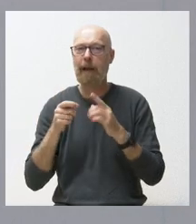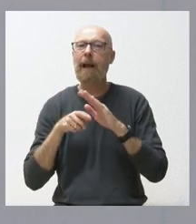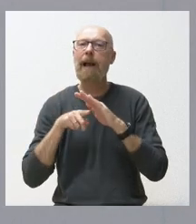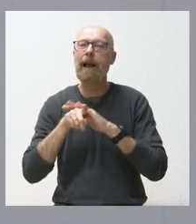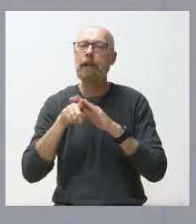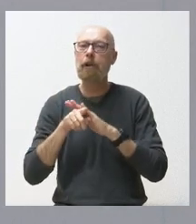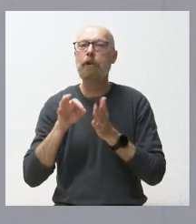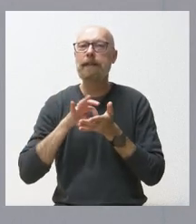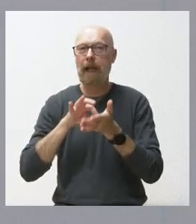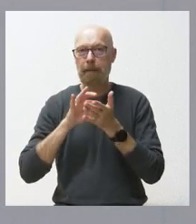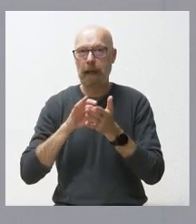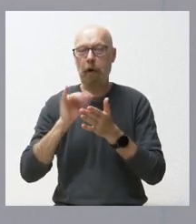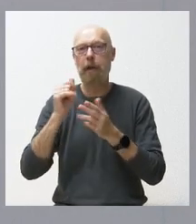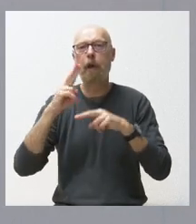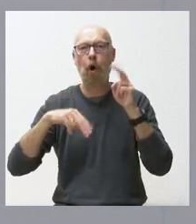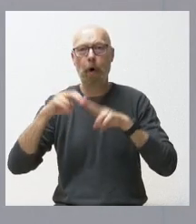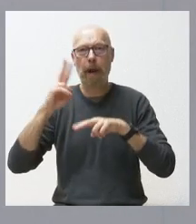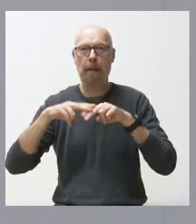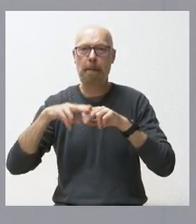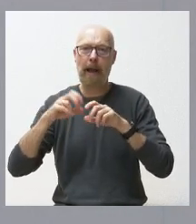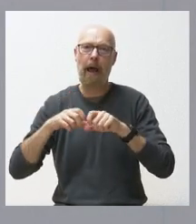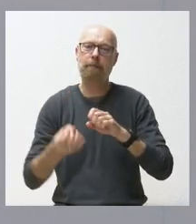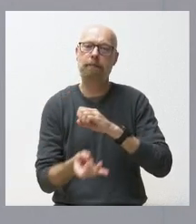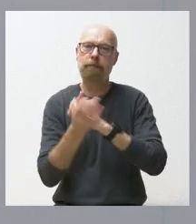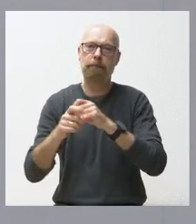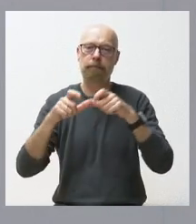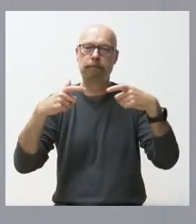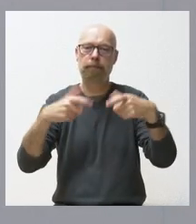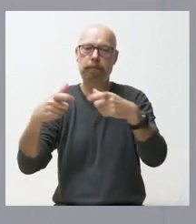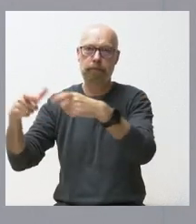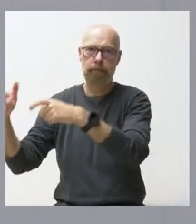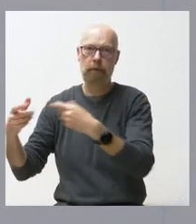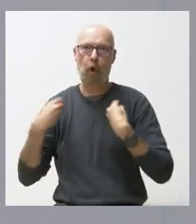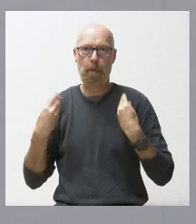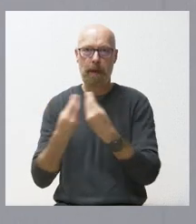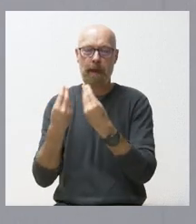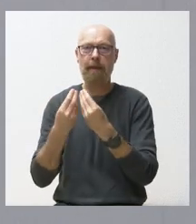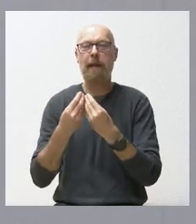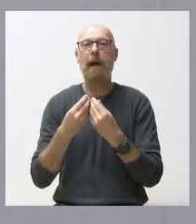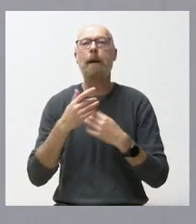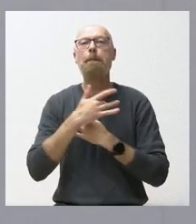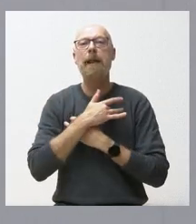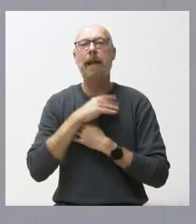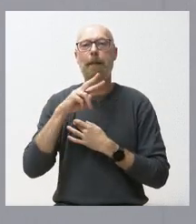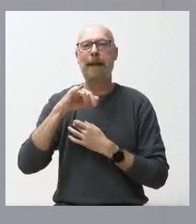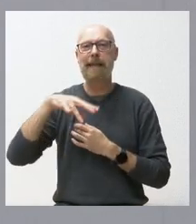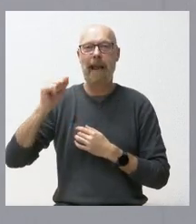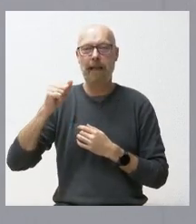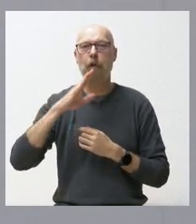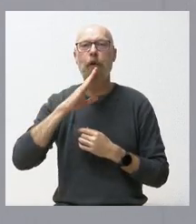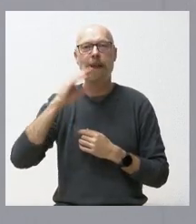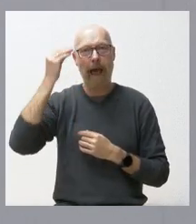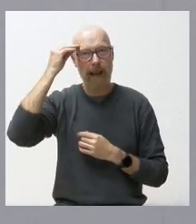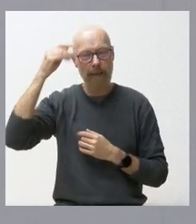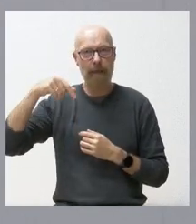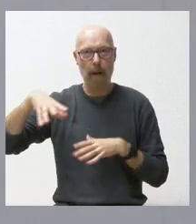y las obras para implantar las unidades de convivencia en la residencia Virgen de las Viñas en Aranda de Duero. lugar, Burgos, se van a